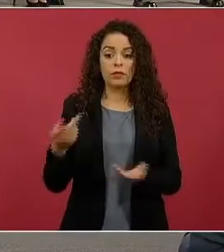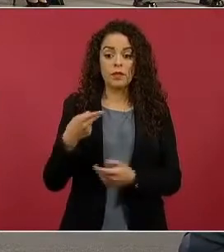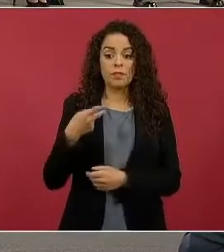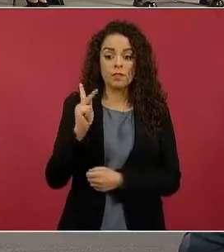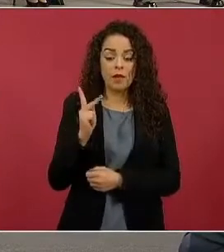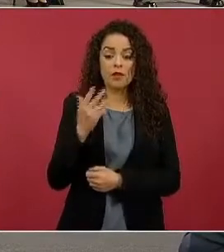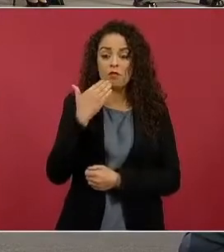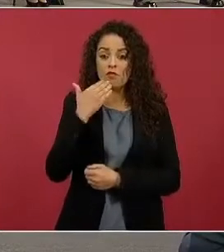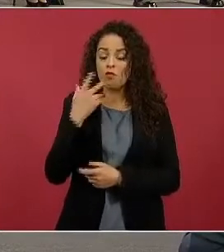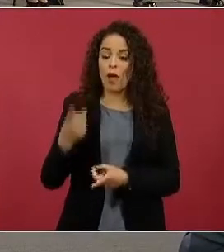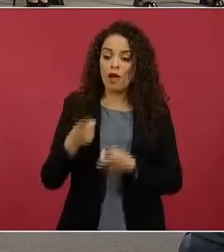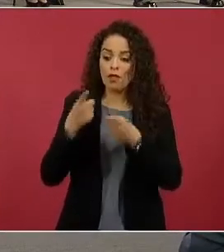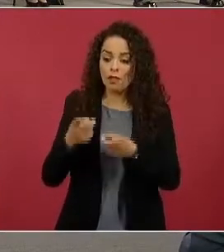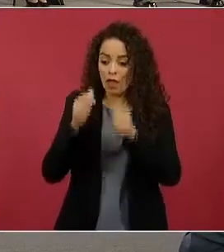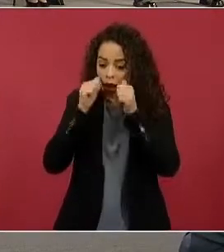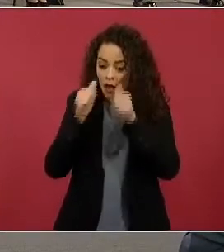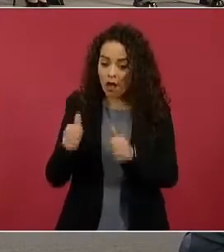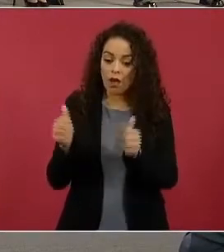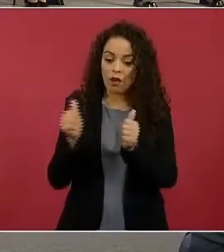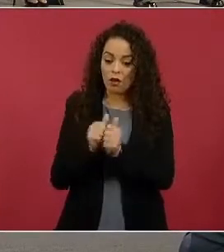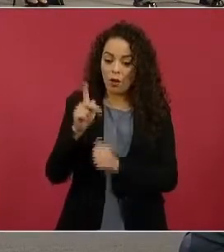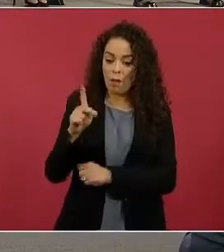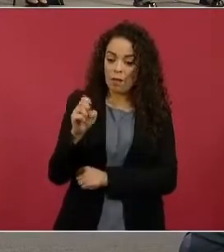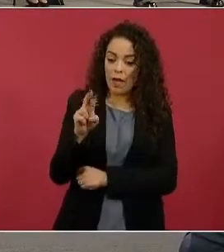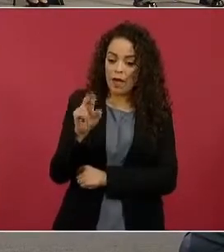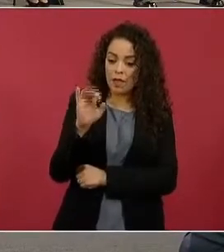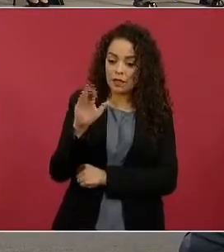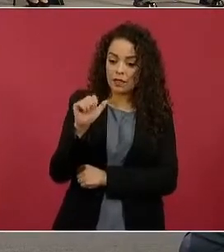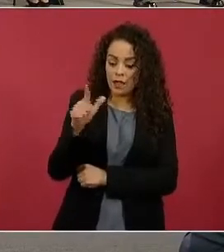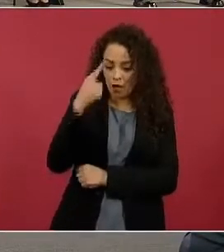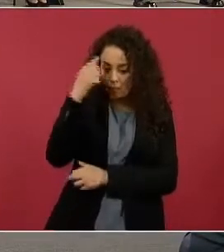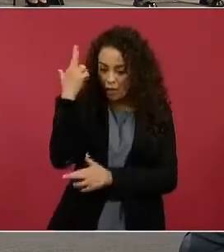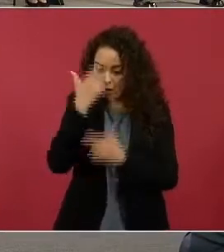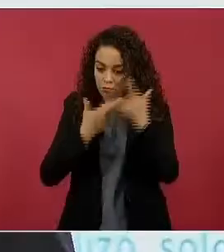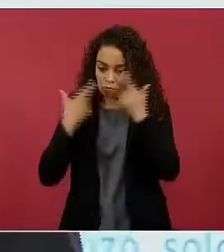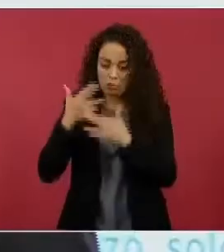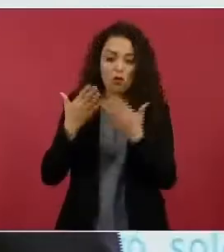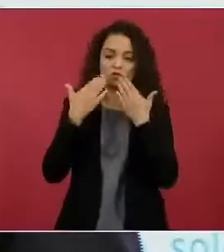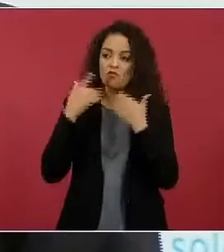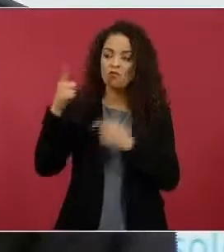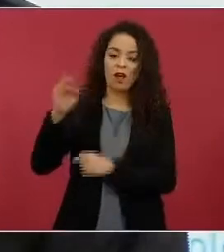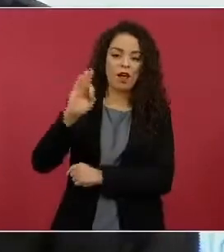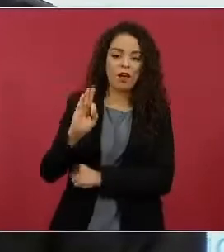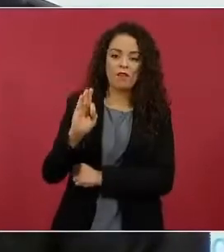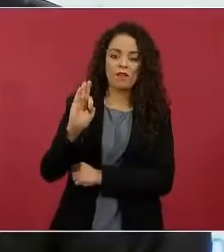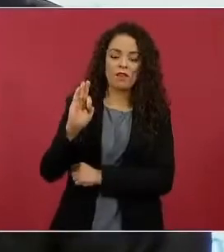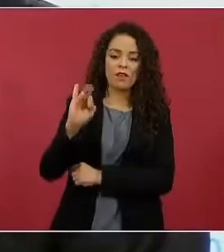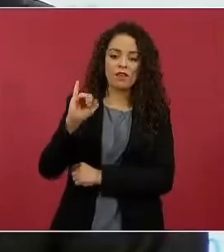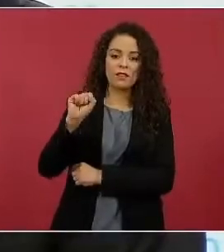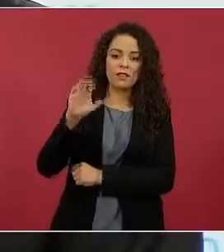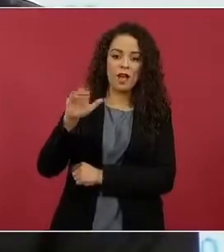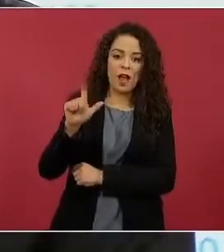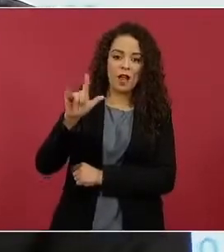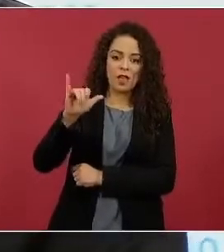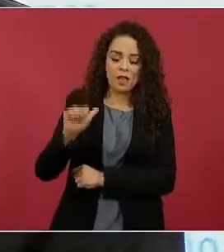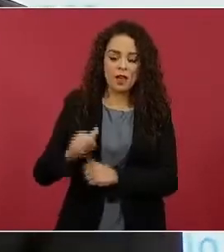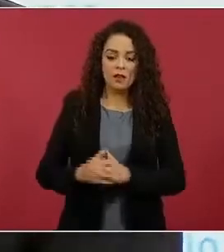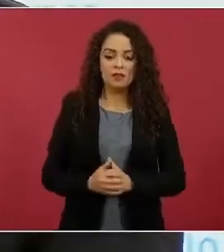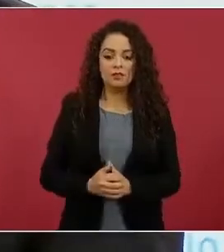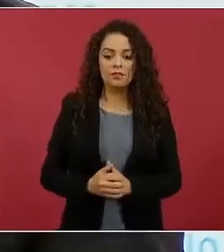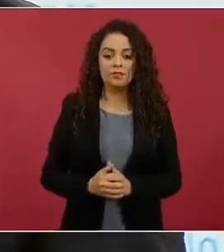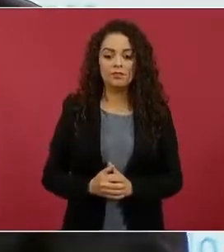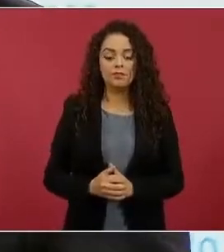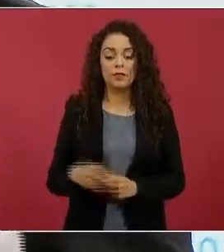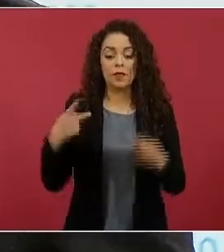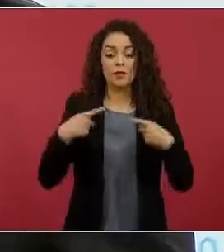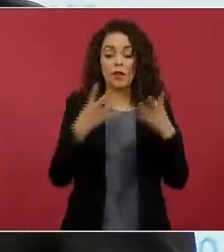servicios periciales que no están dentro de las fiscalías. Y un dato que hemos retomado del Movimiento Nacional por nuestros desaparecidos,